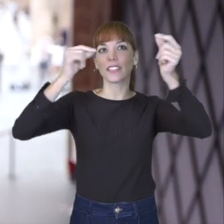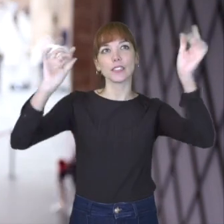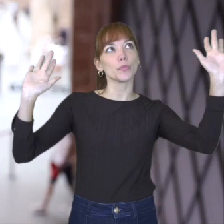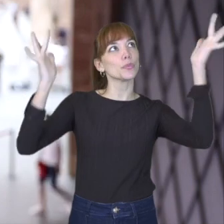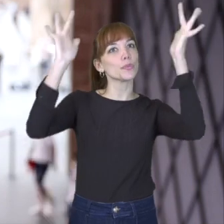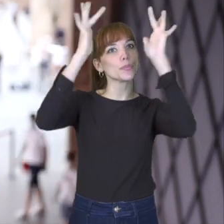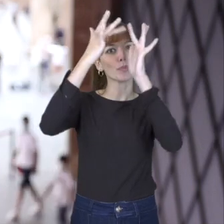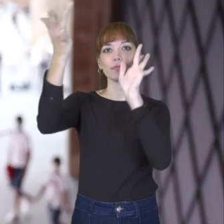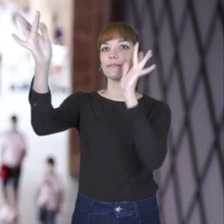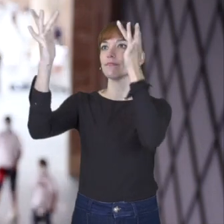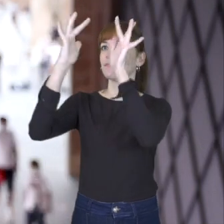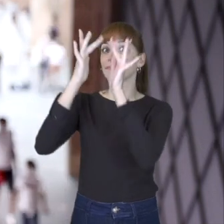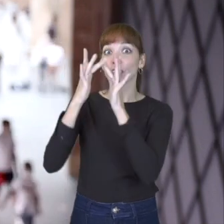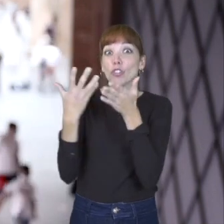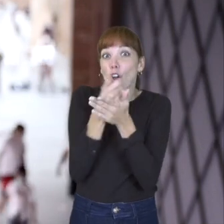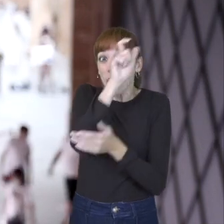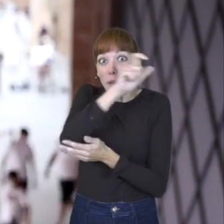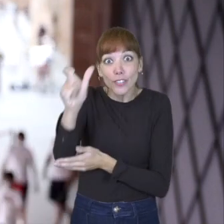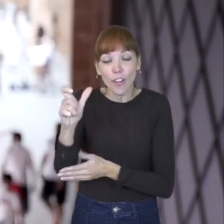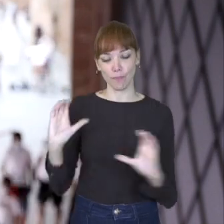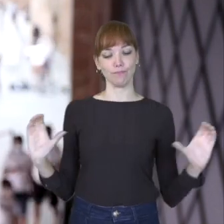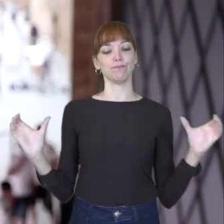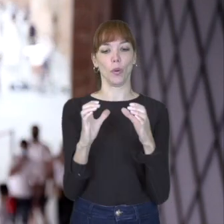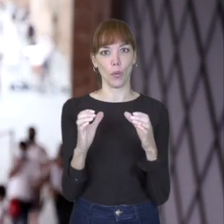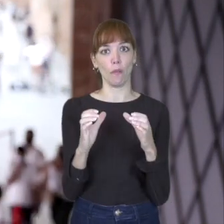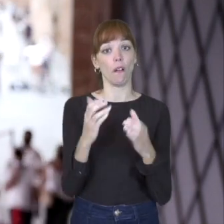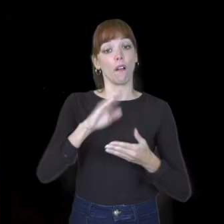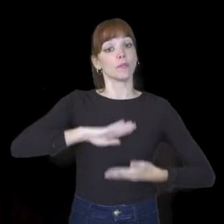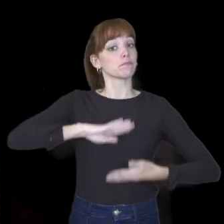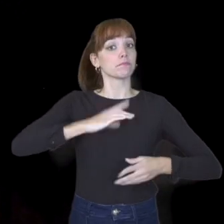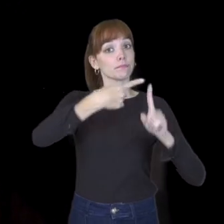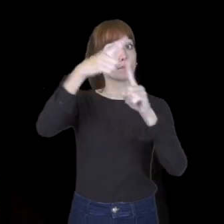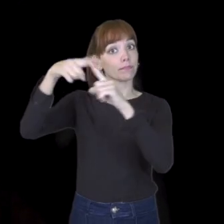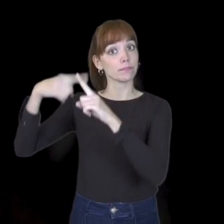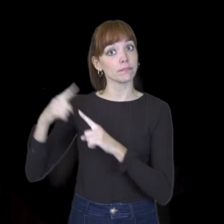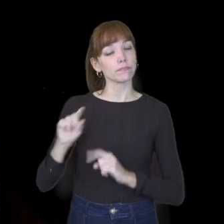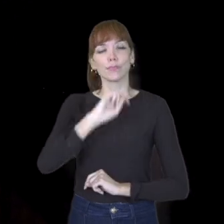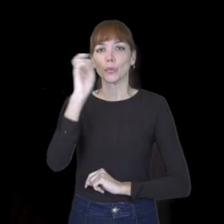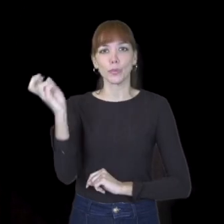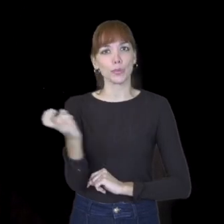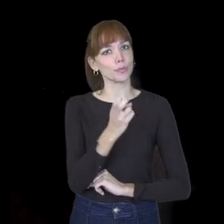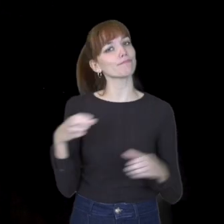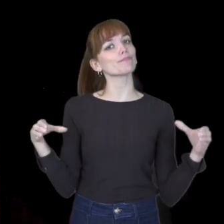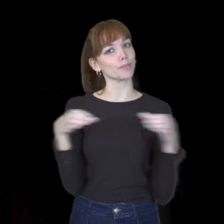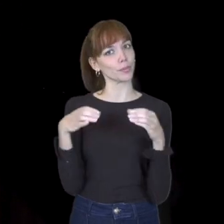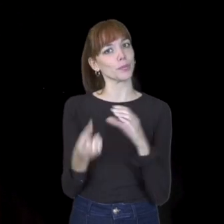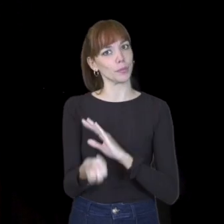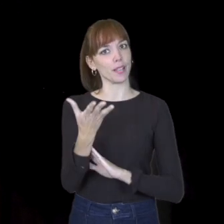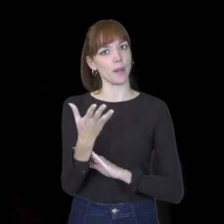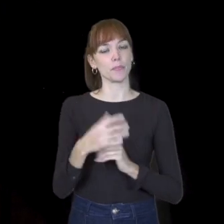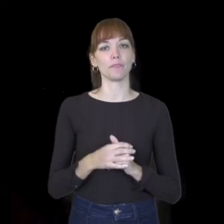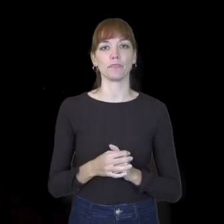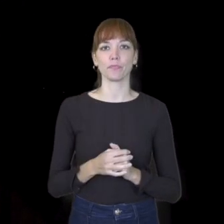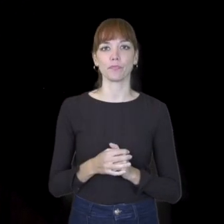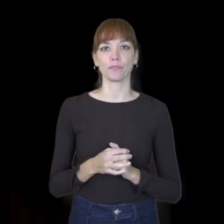nos incluya a todas las personas, con nuestras capacidades y nuestras diversidades. Creo que este es el proceso que tenemos que